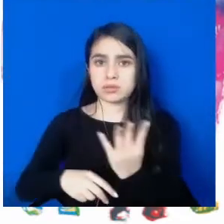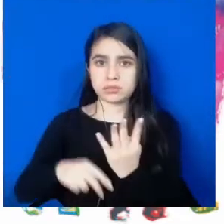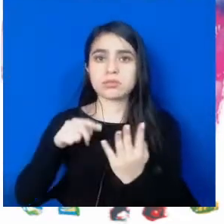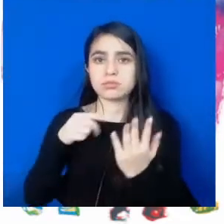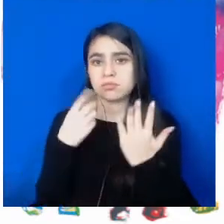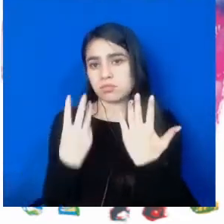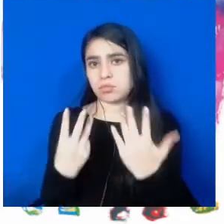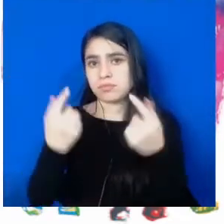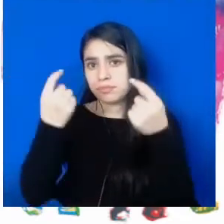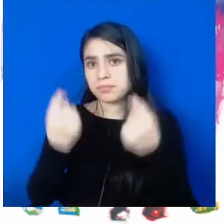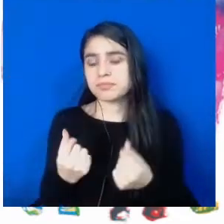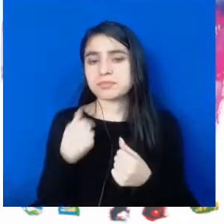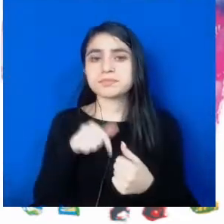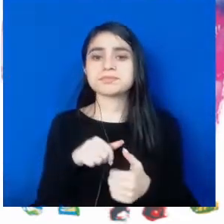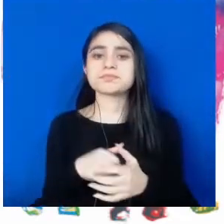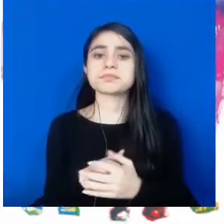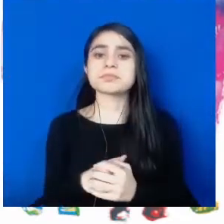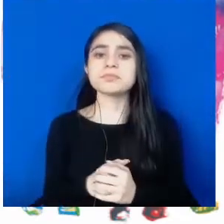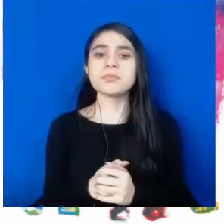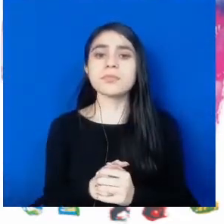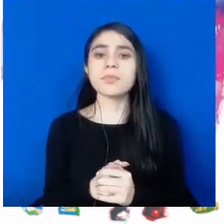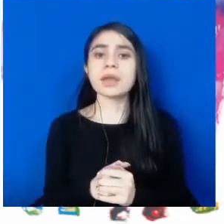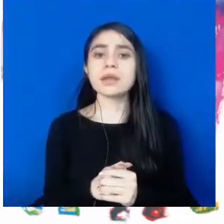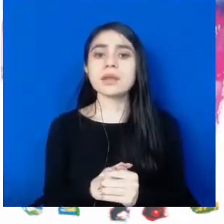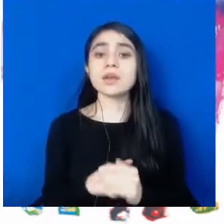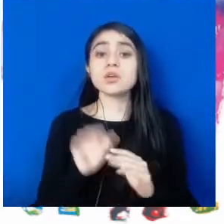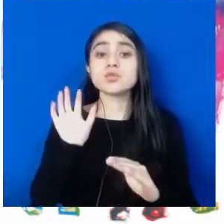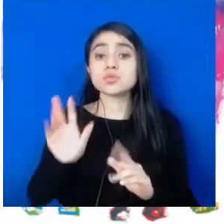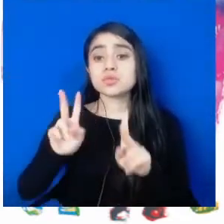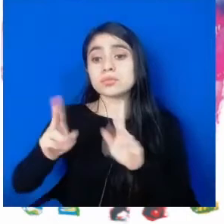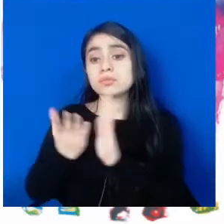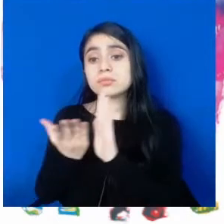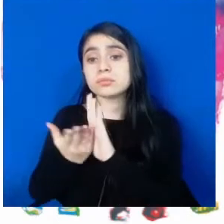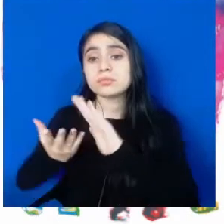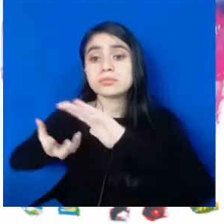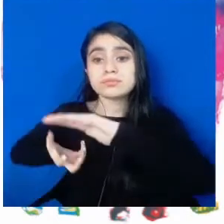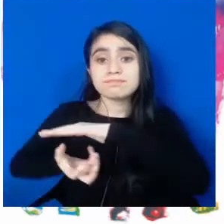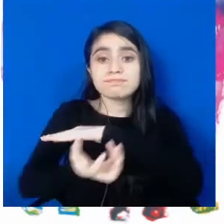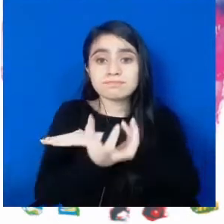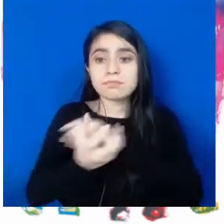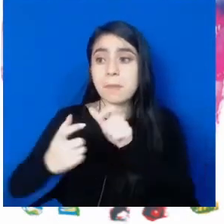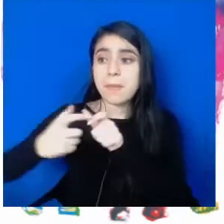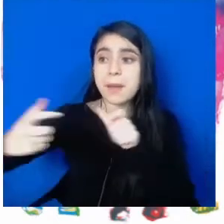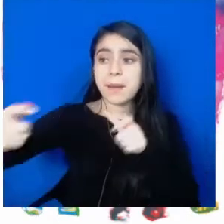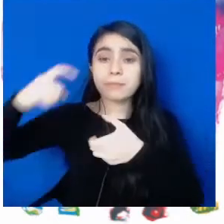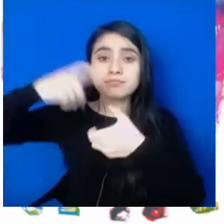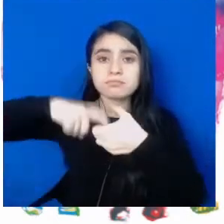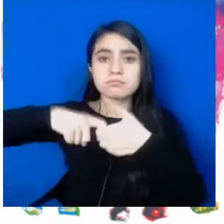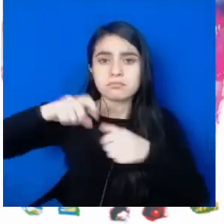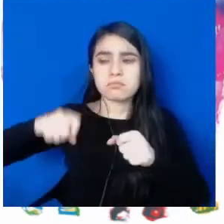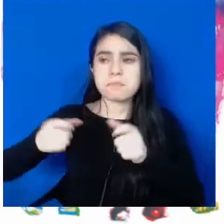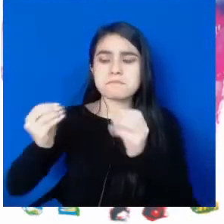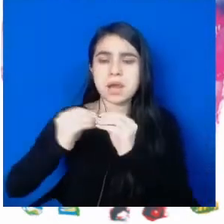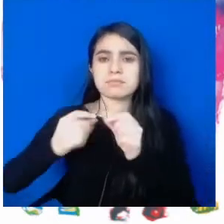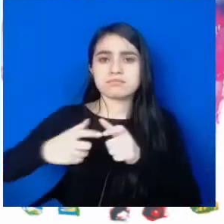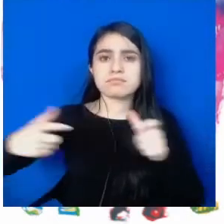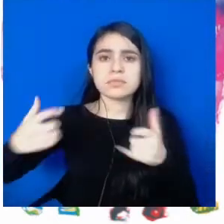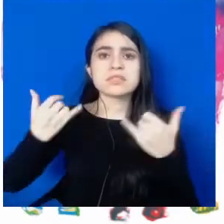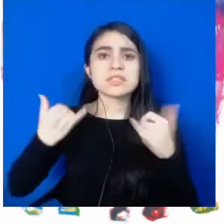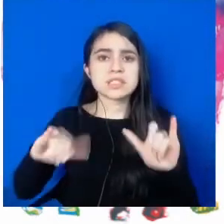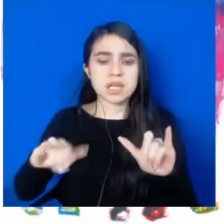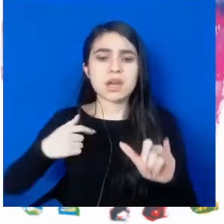Esto hace que la cobertura también se amplíe y hemos logrado